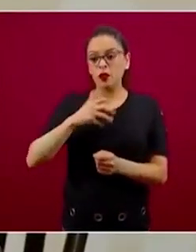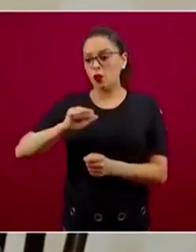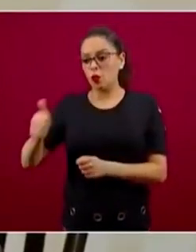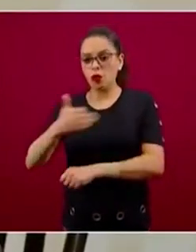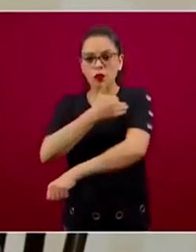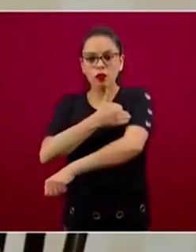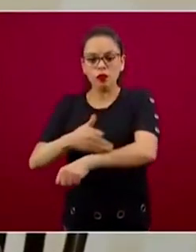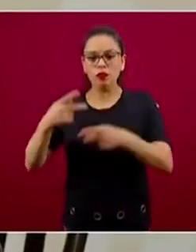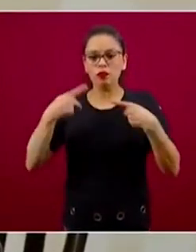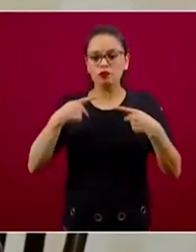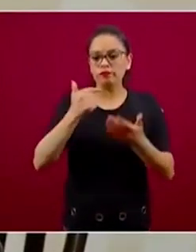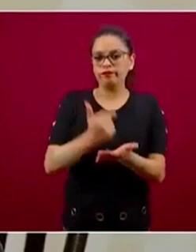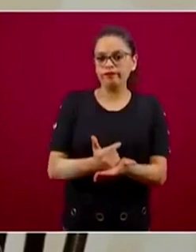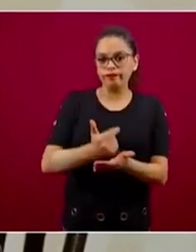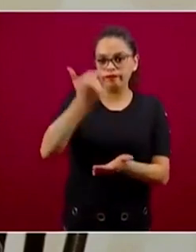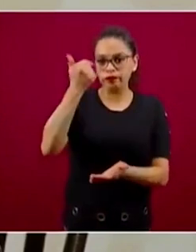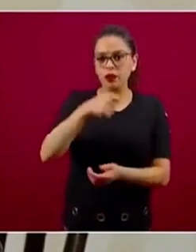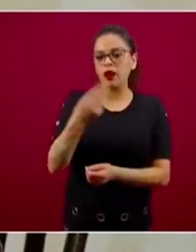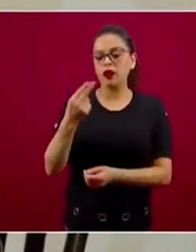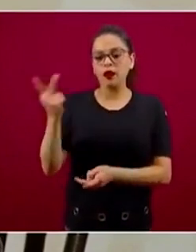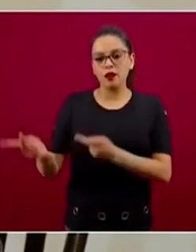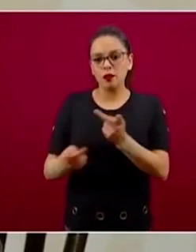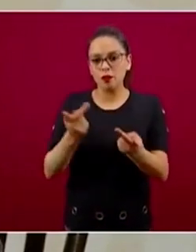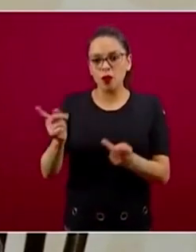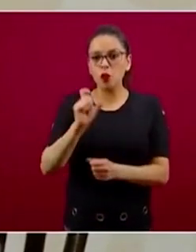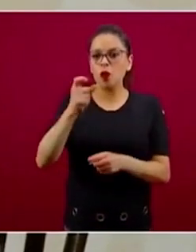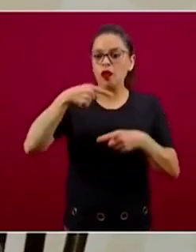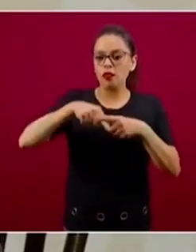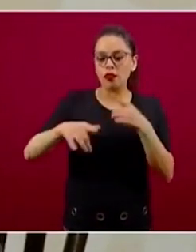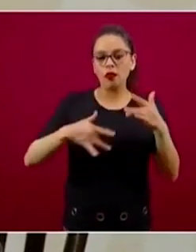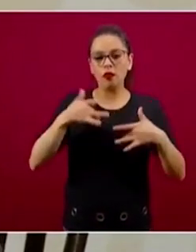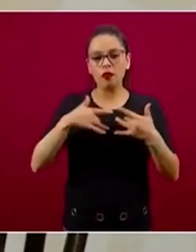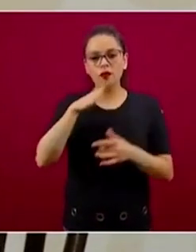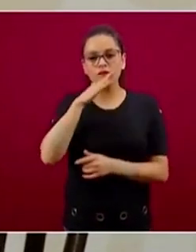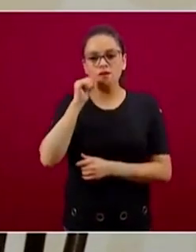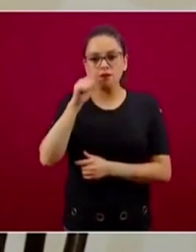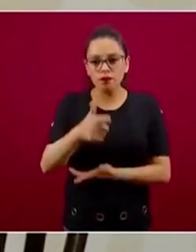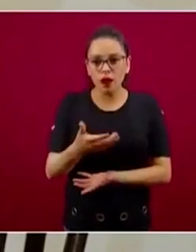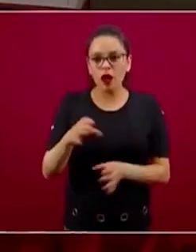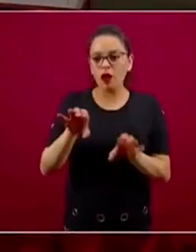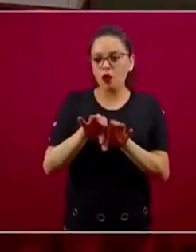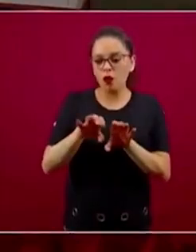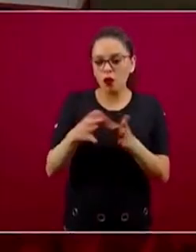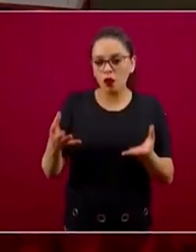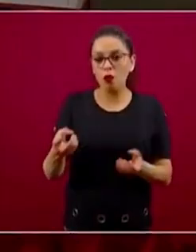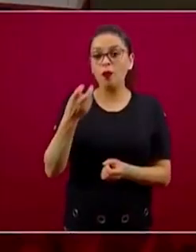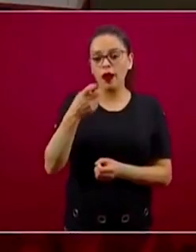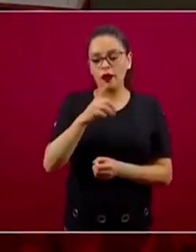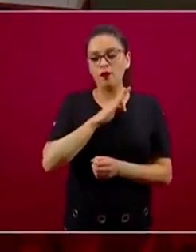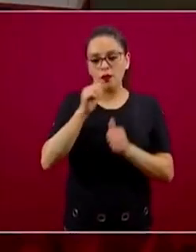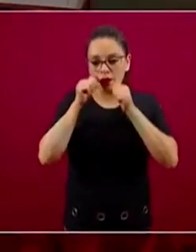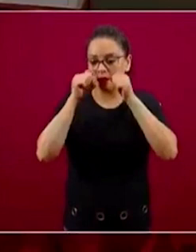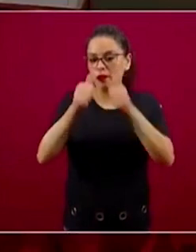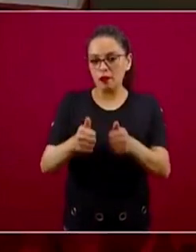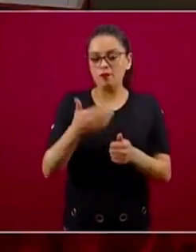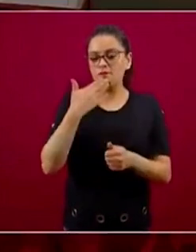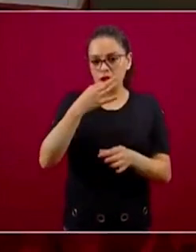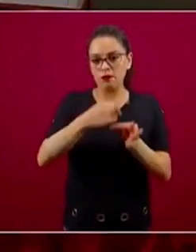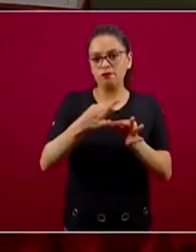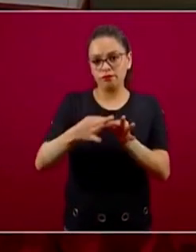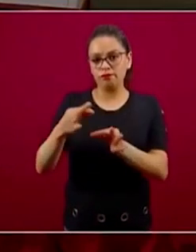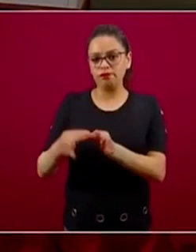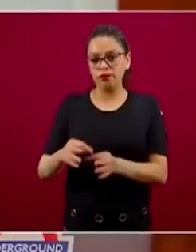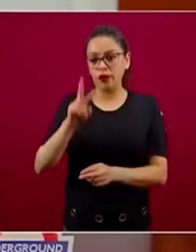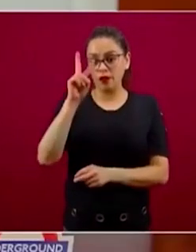síntomas, cómo empezaron los síntomas y poderle dar la atención que se merece estas personas. Es un honor y un privilegio. Habíamos